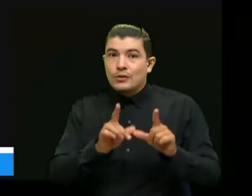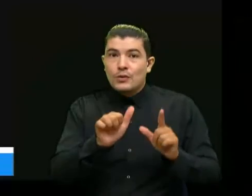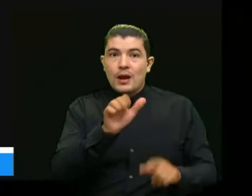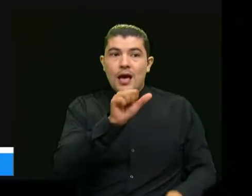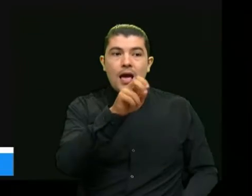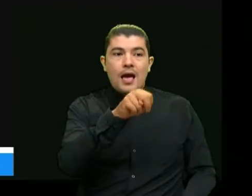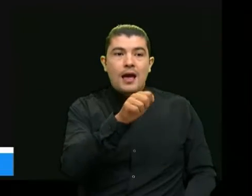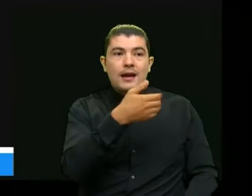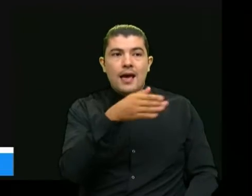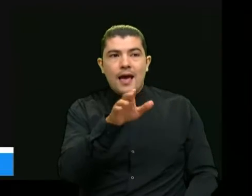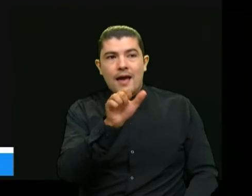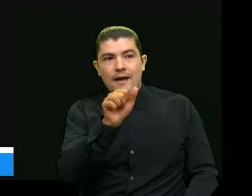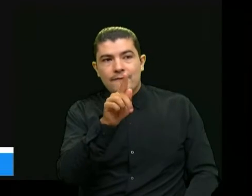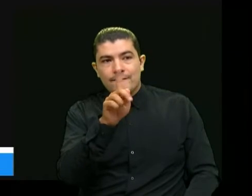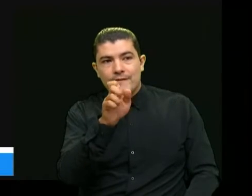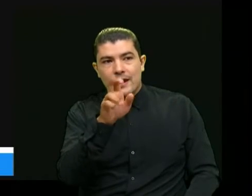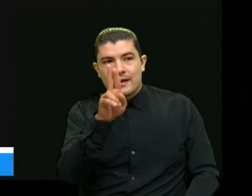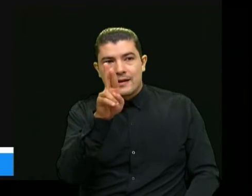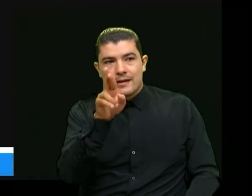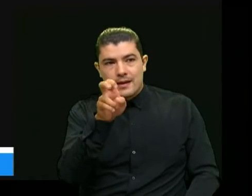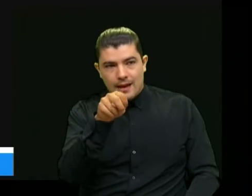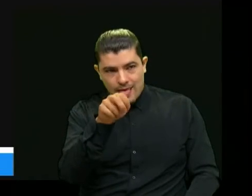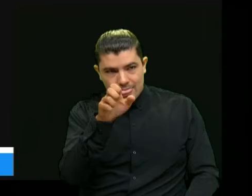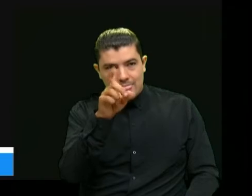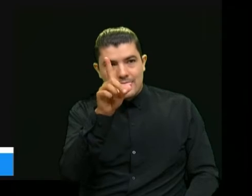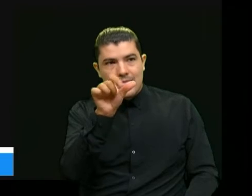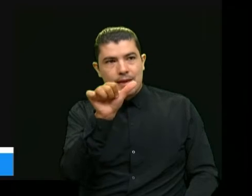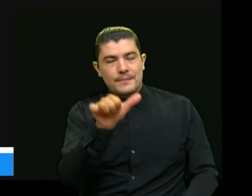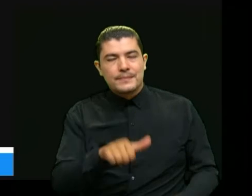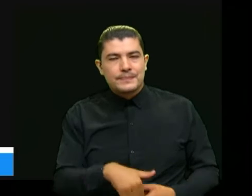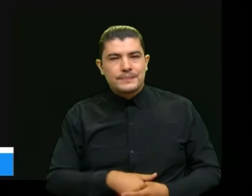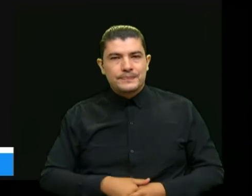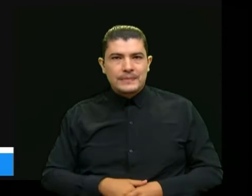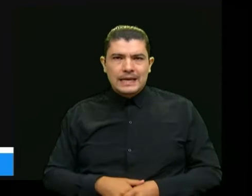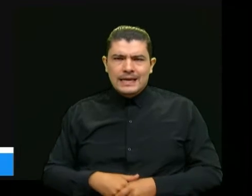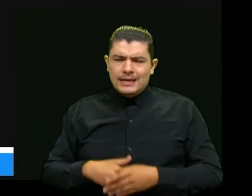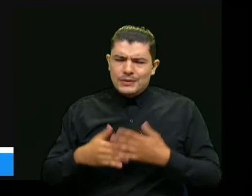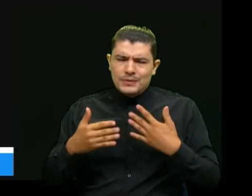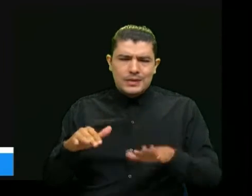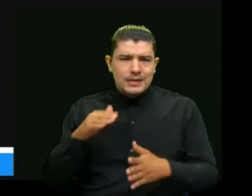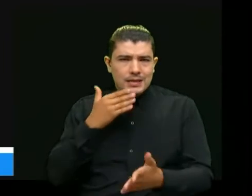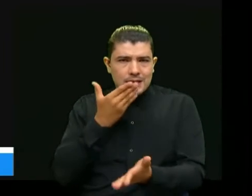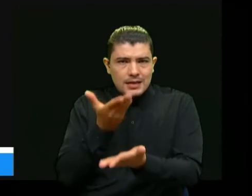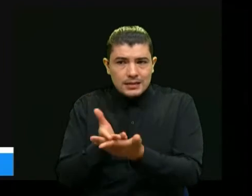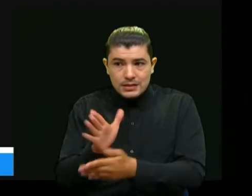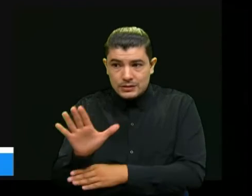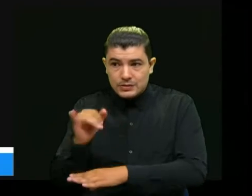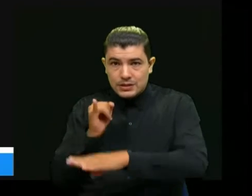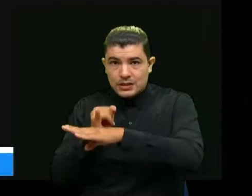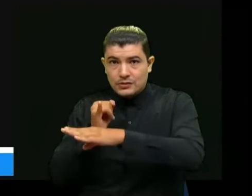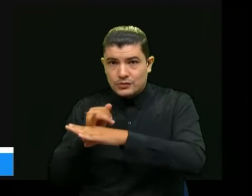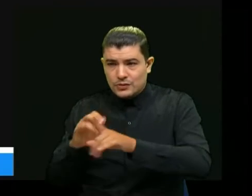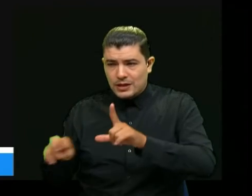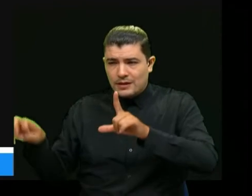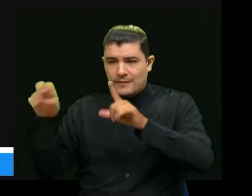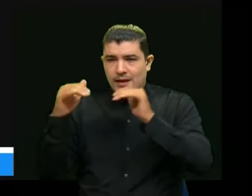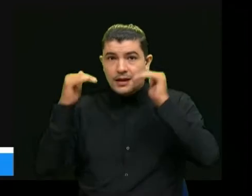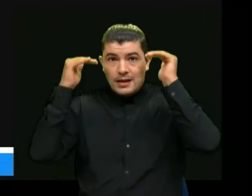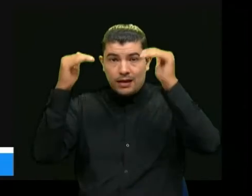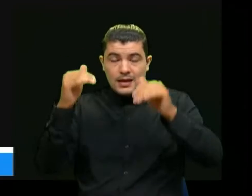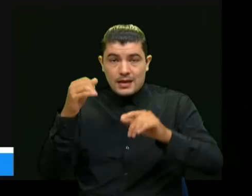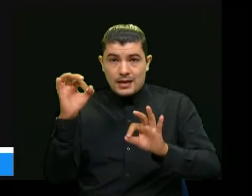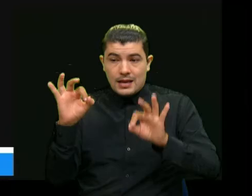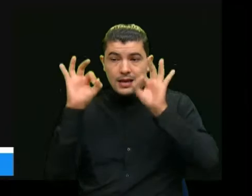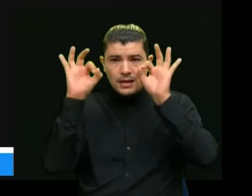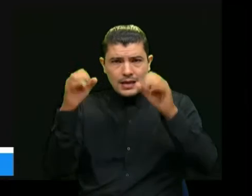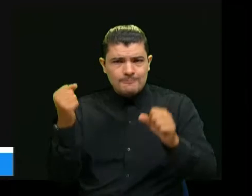bueno pues agradecerles también la posibilidad de compartir con instituciones de alta calidad que trabajamos fuertemente